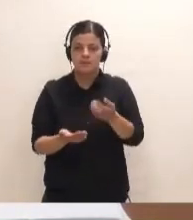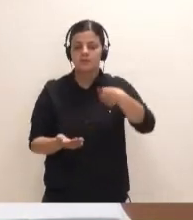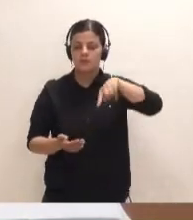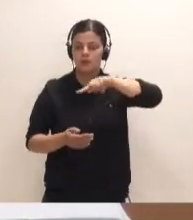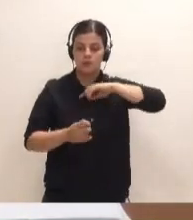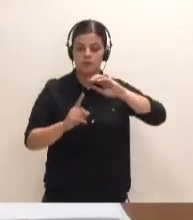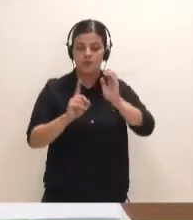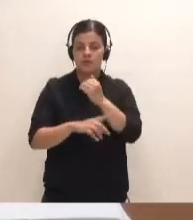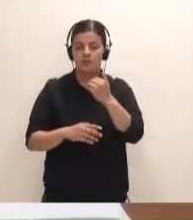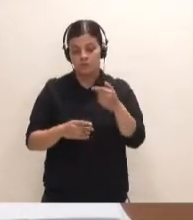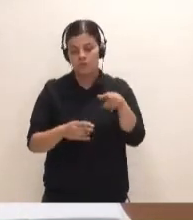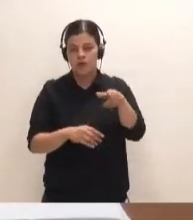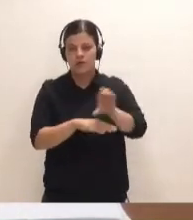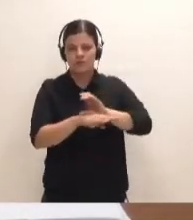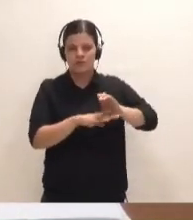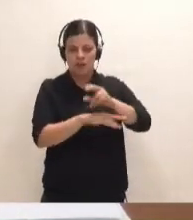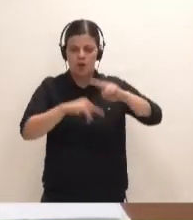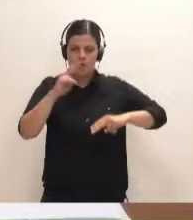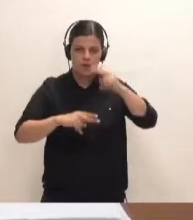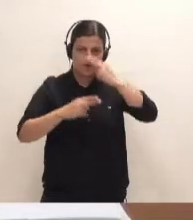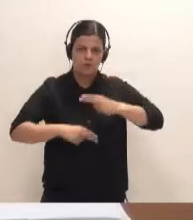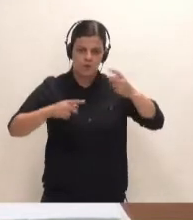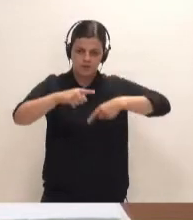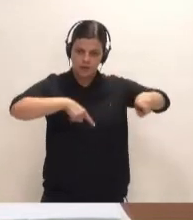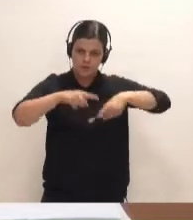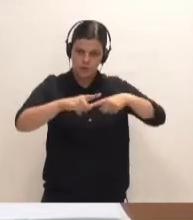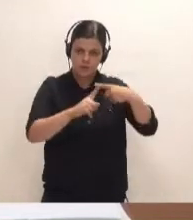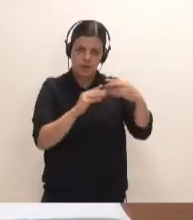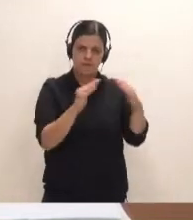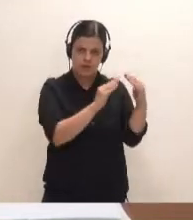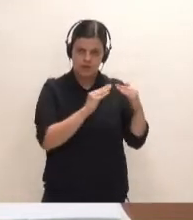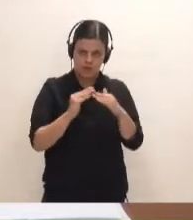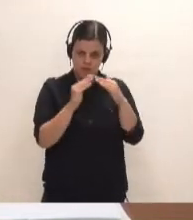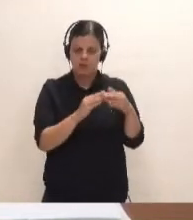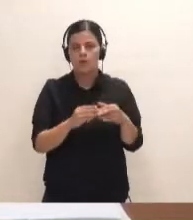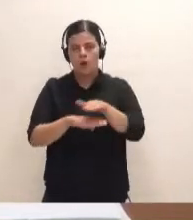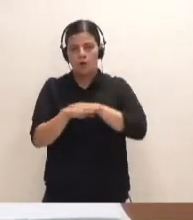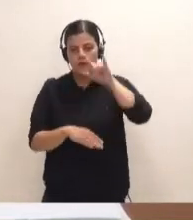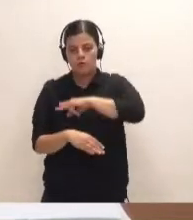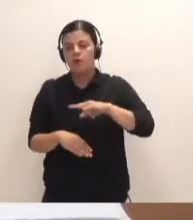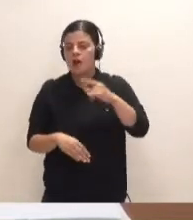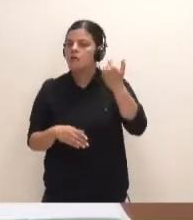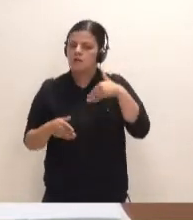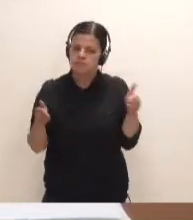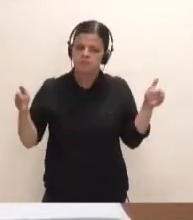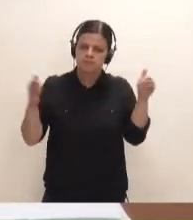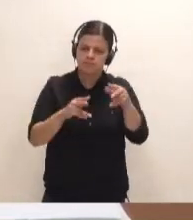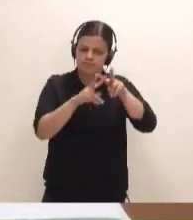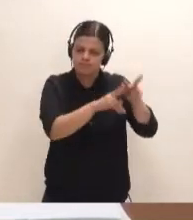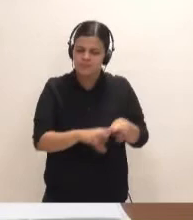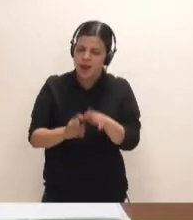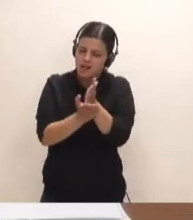con la Consejería de Obras Públicas, Transporte y Viviendas del Gobierno de Canarias, que están caminando a un análisis de las